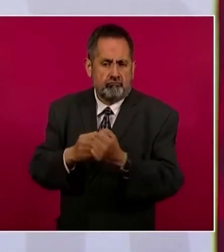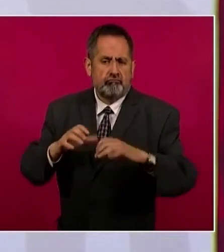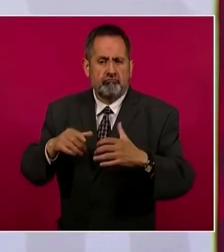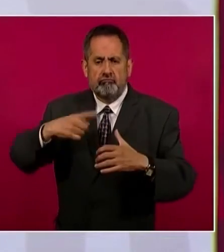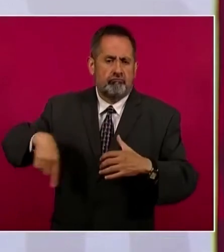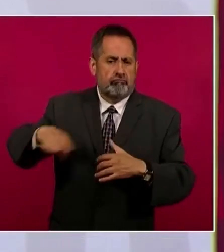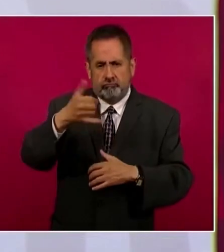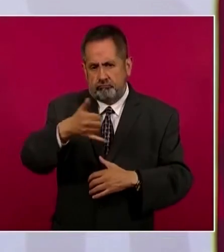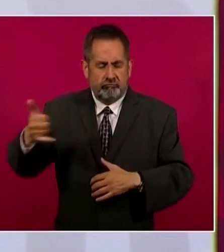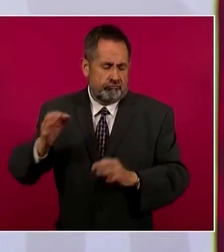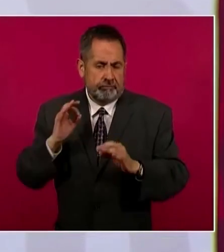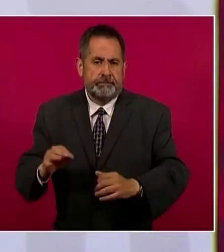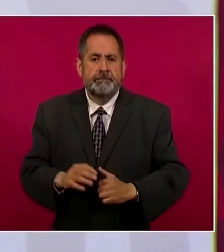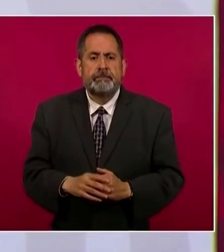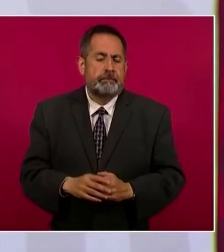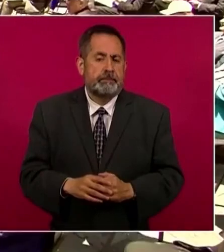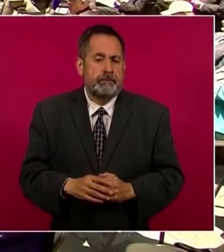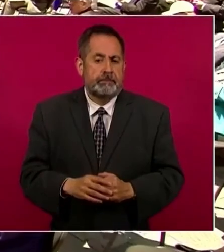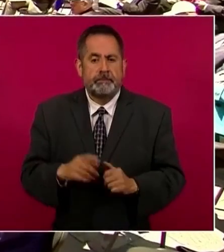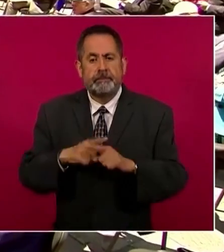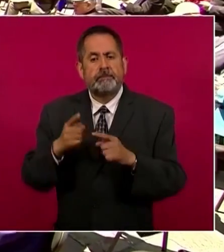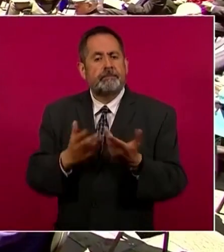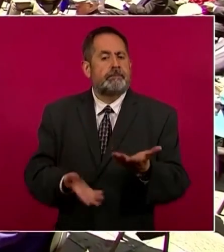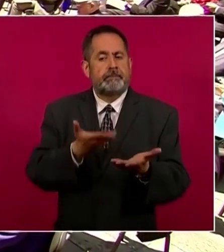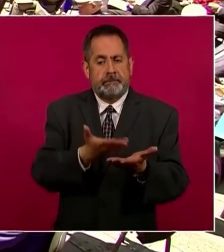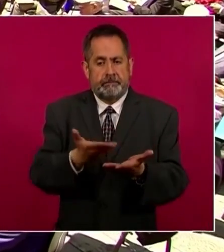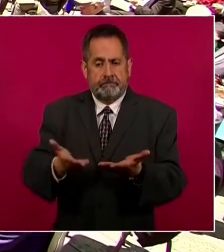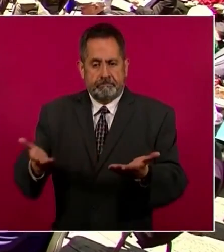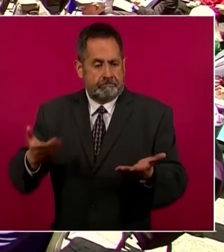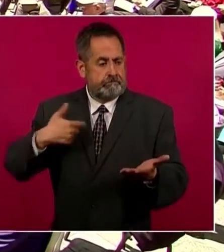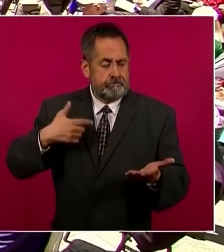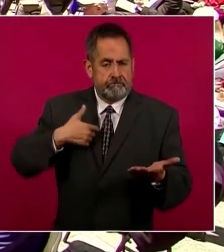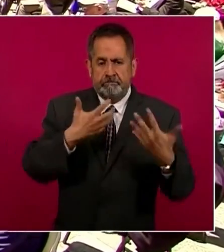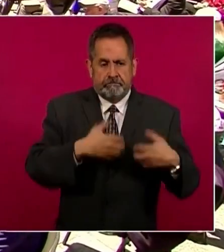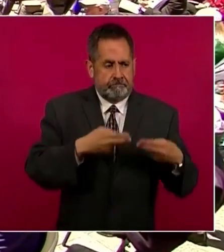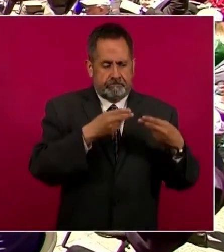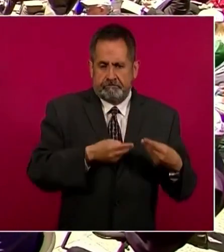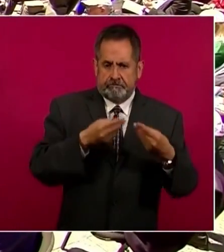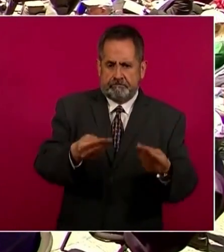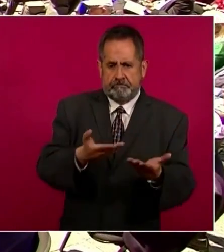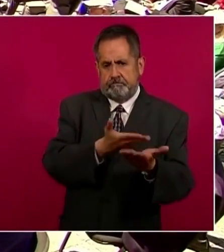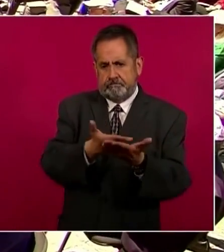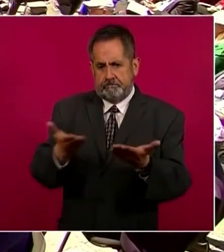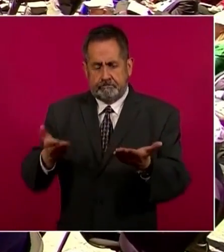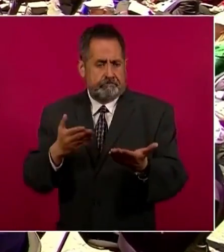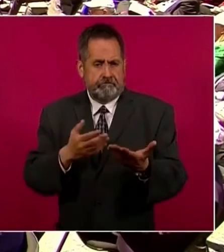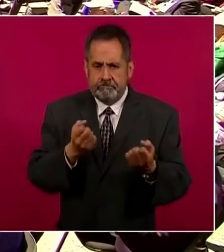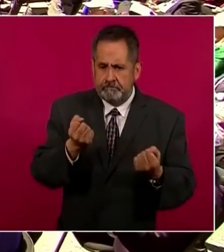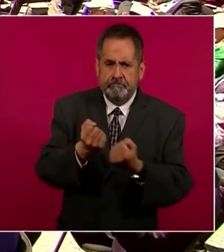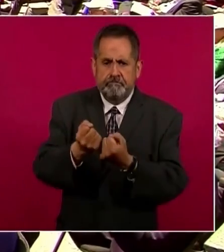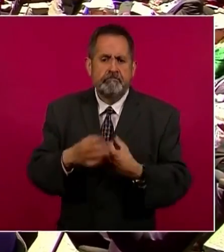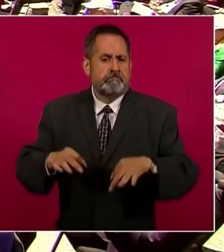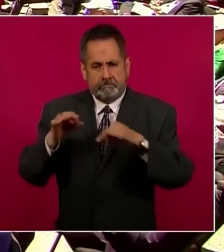al instituto. Dentro de las propuestas que como sector empresarial hacemos, desde luego el empresariado ha sido un actor